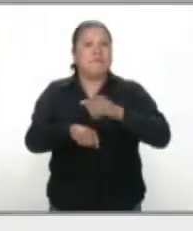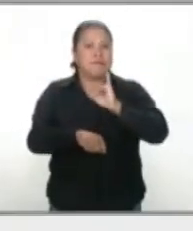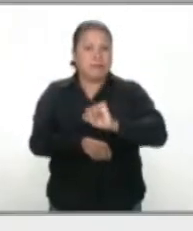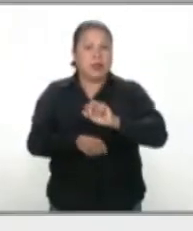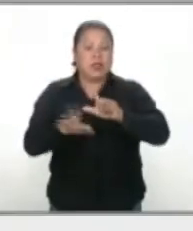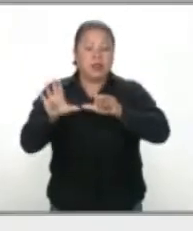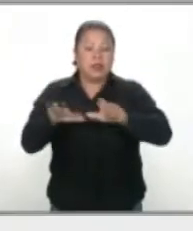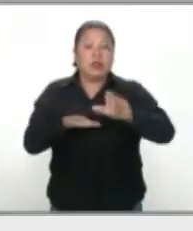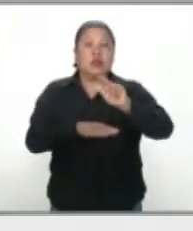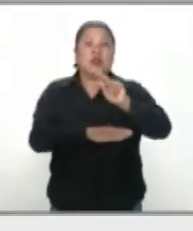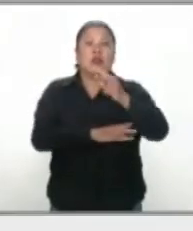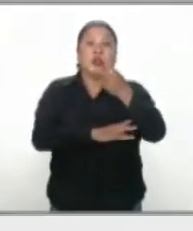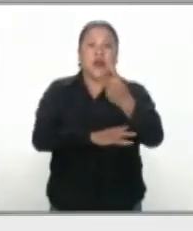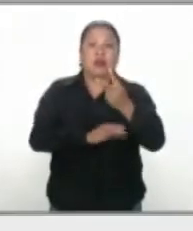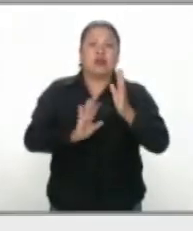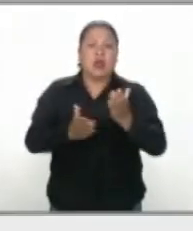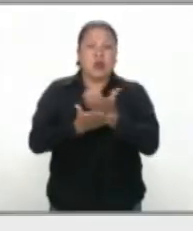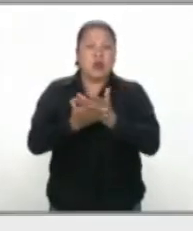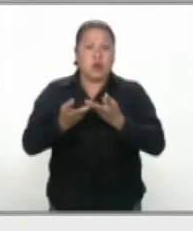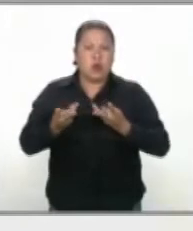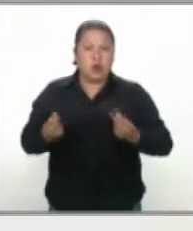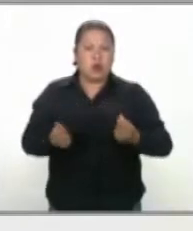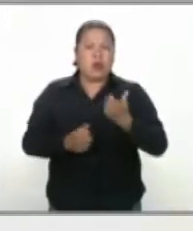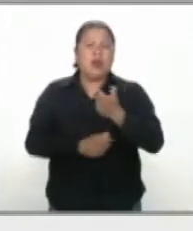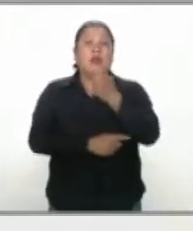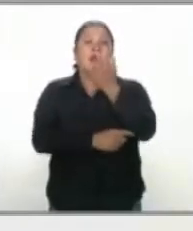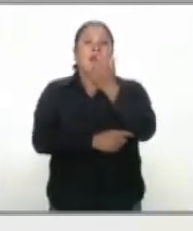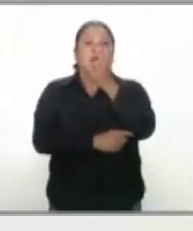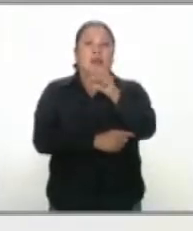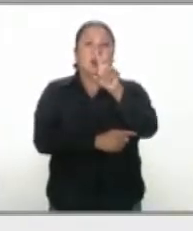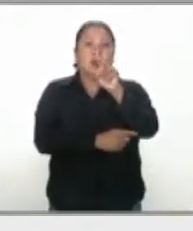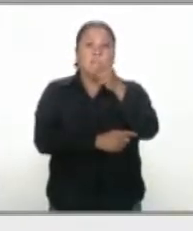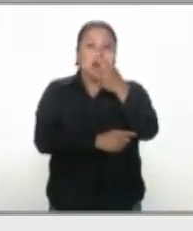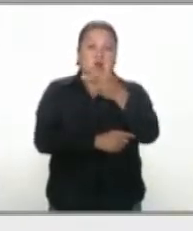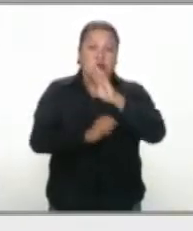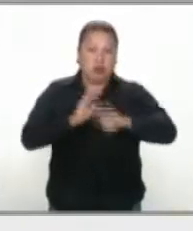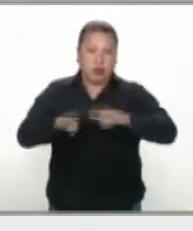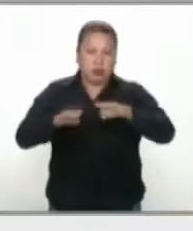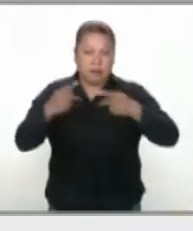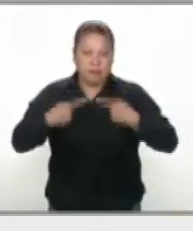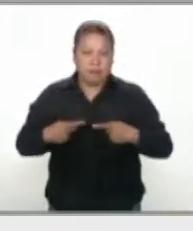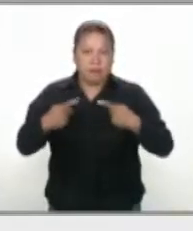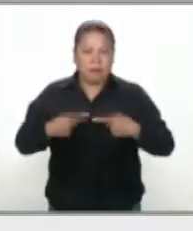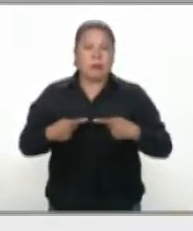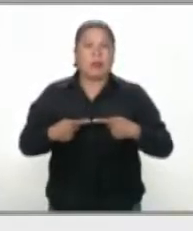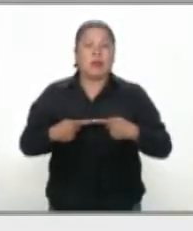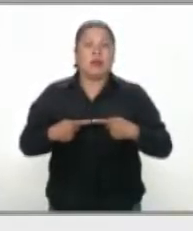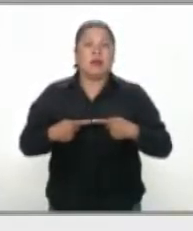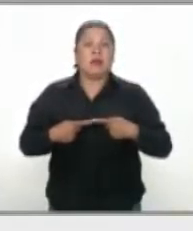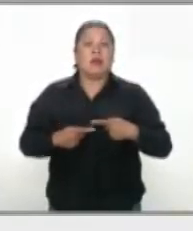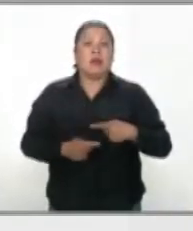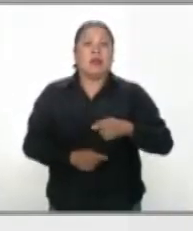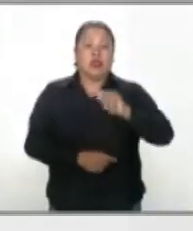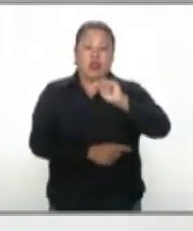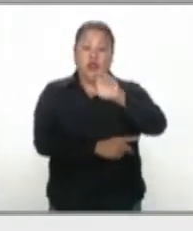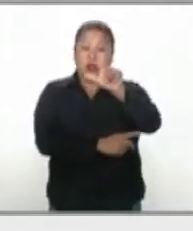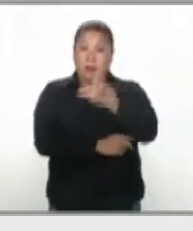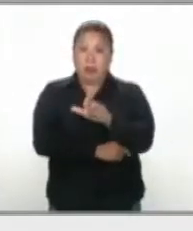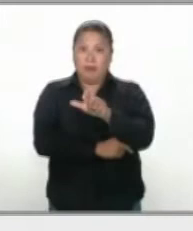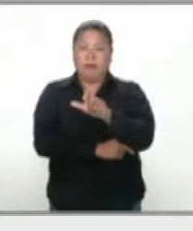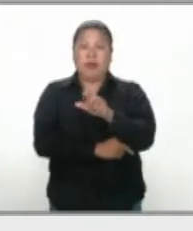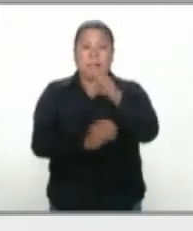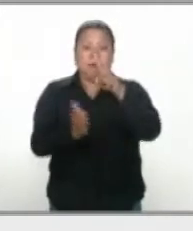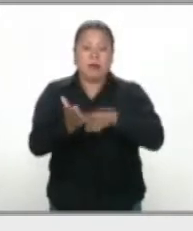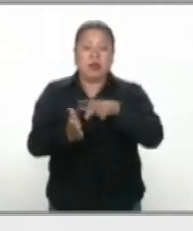782 recuperados y 138 defunciones. Jurisdicción sanitaria número 3, Tuxtepec,